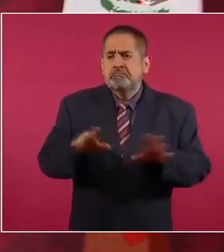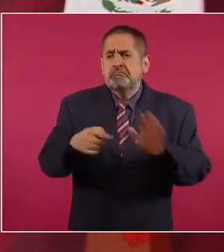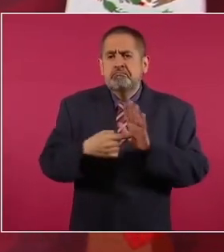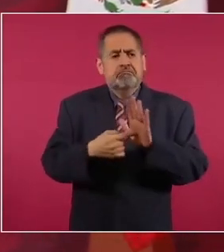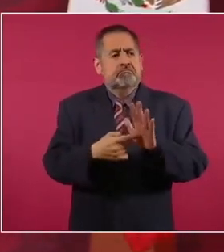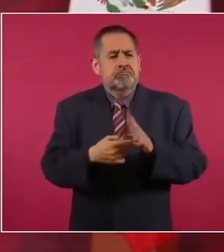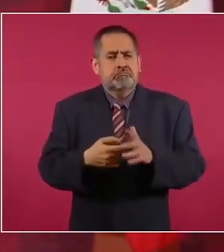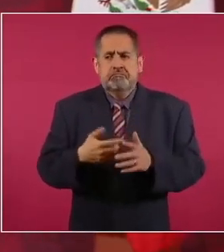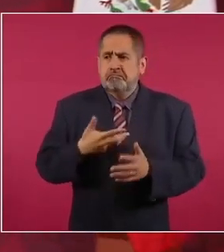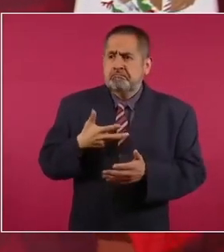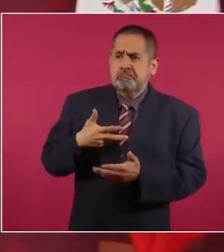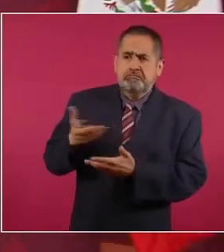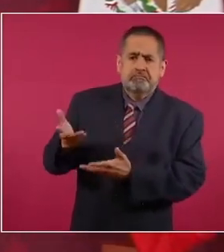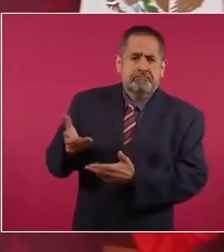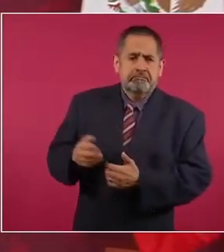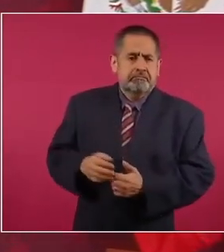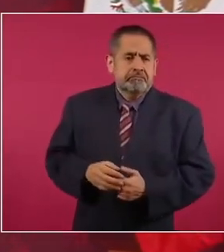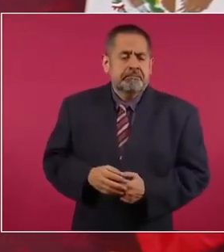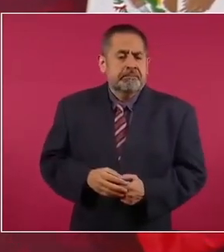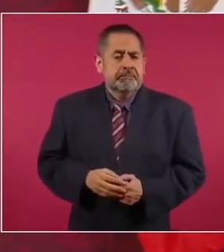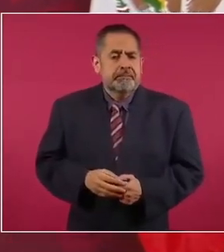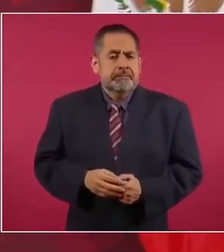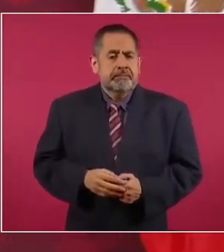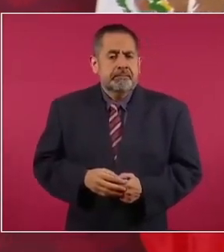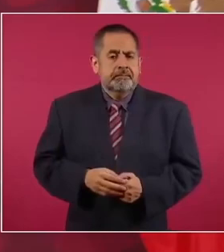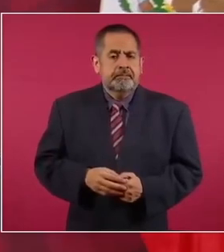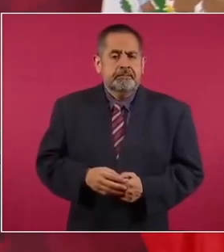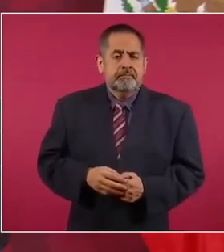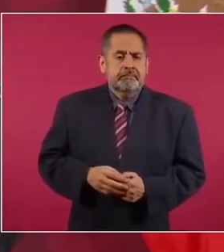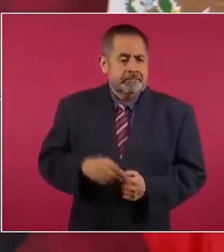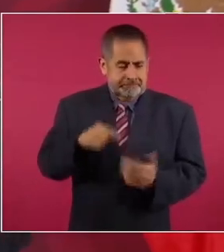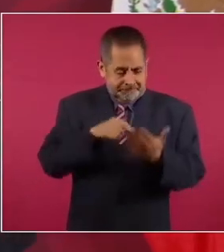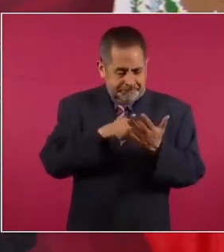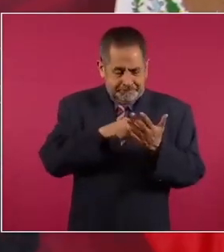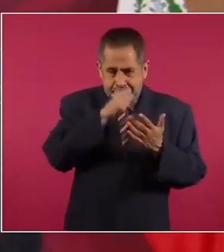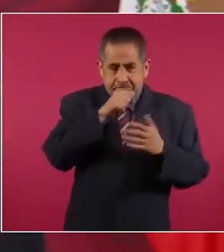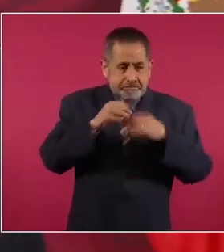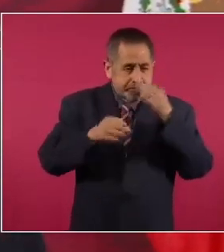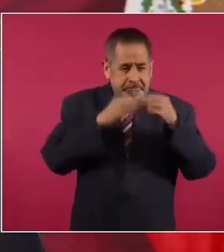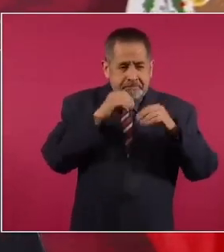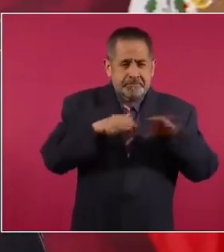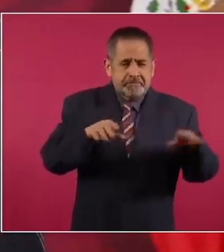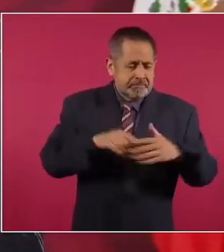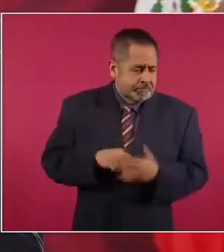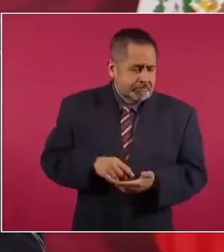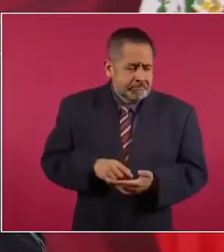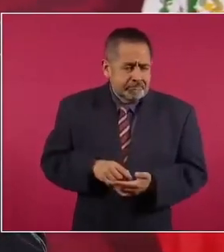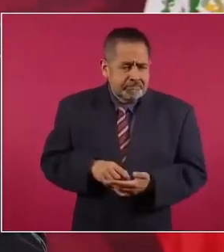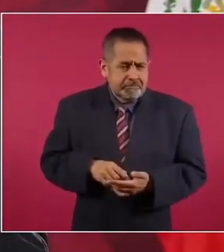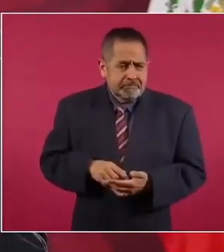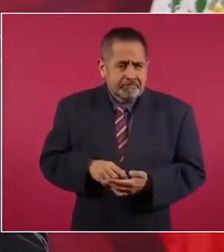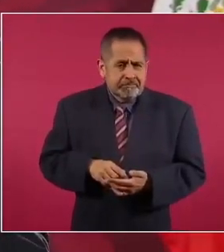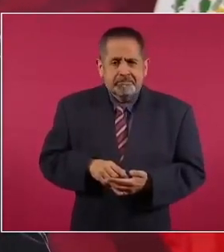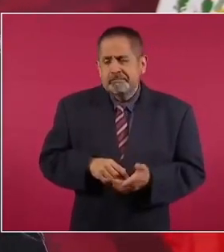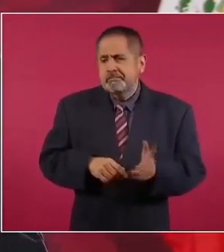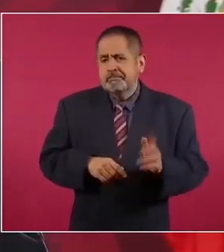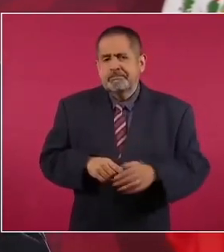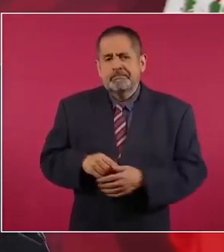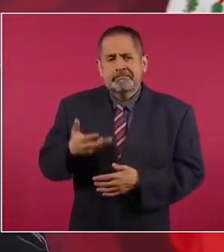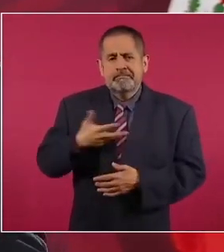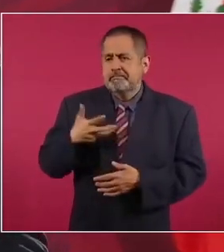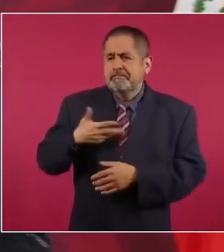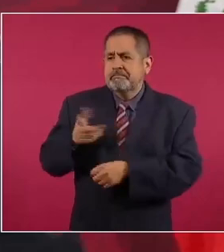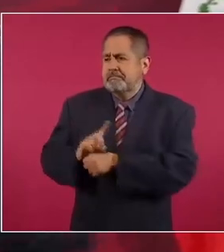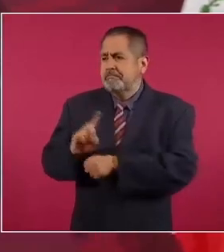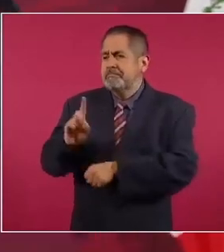informes que tenemos todos los